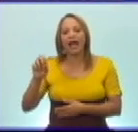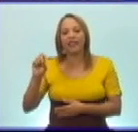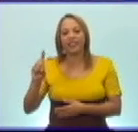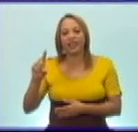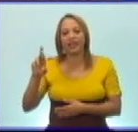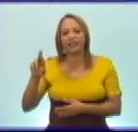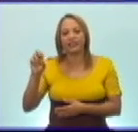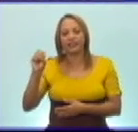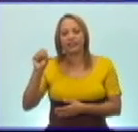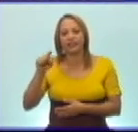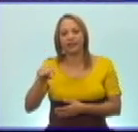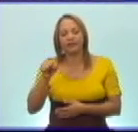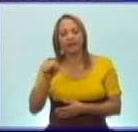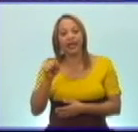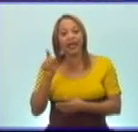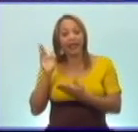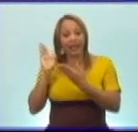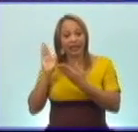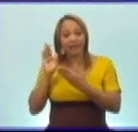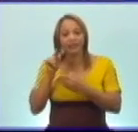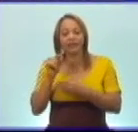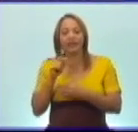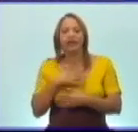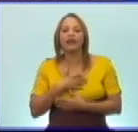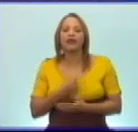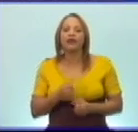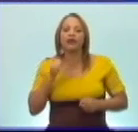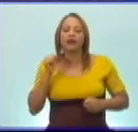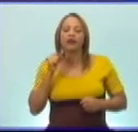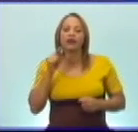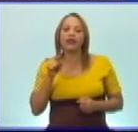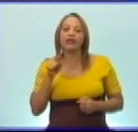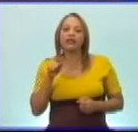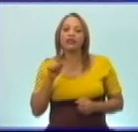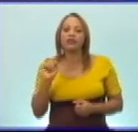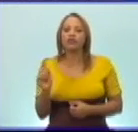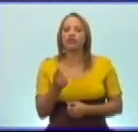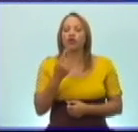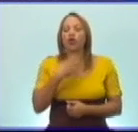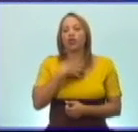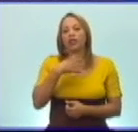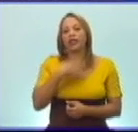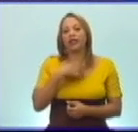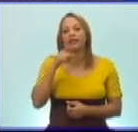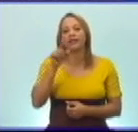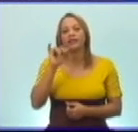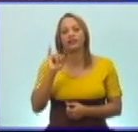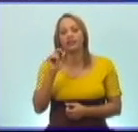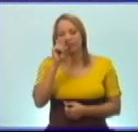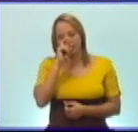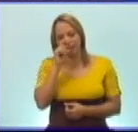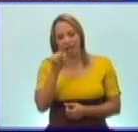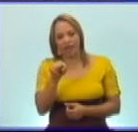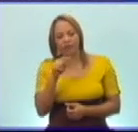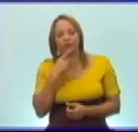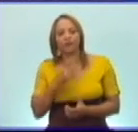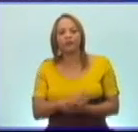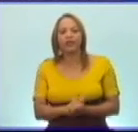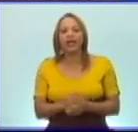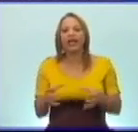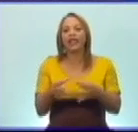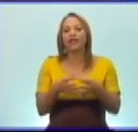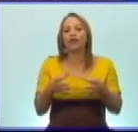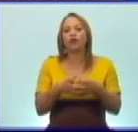Campos. Este combatiente contaba en aquel momento con solo 16 años. Era del Batallón de